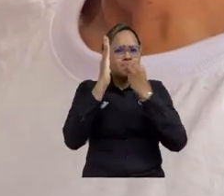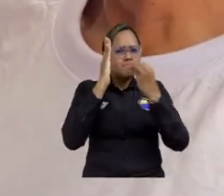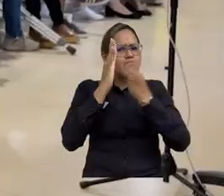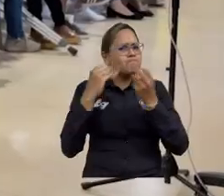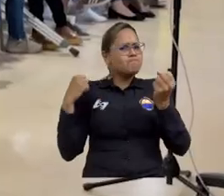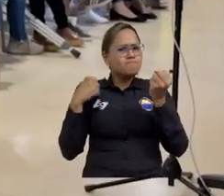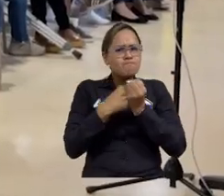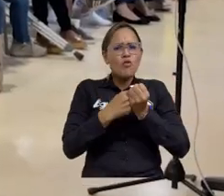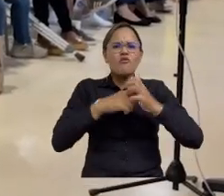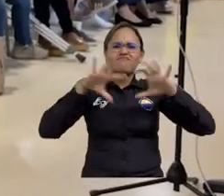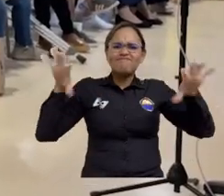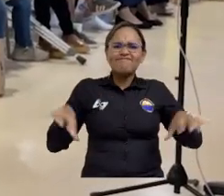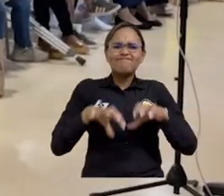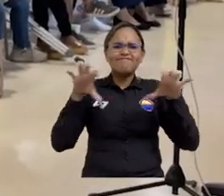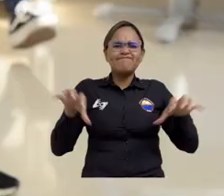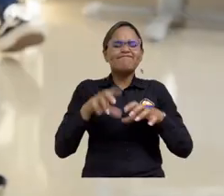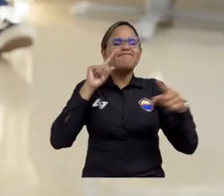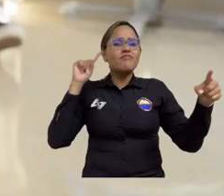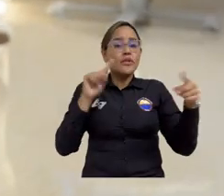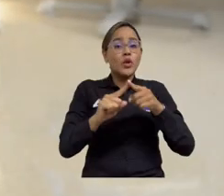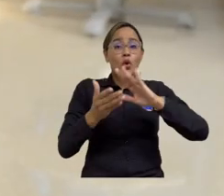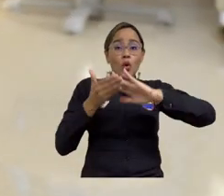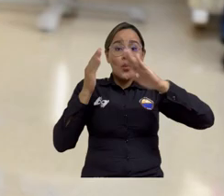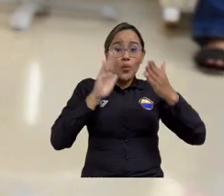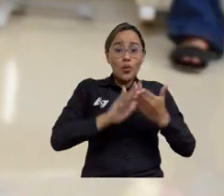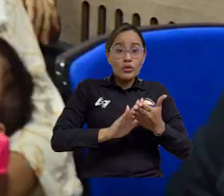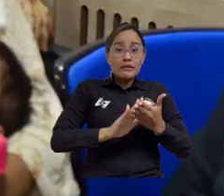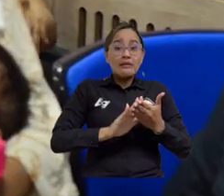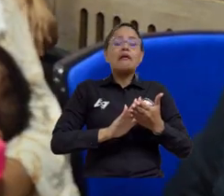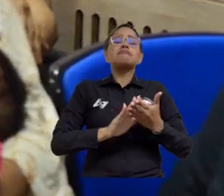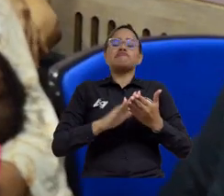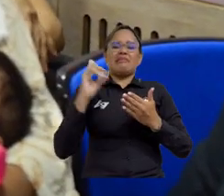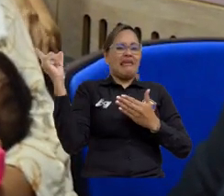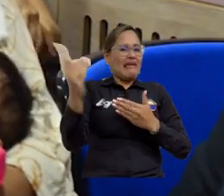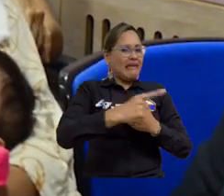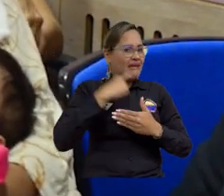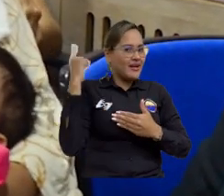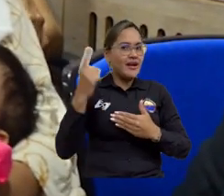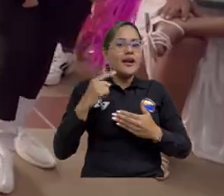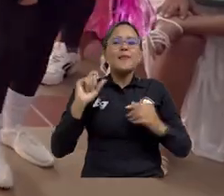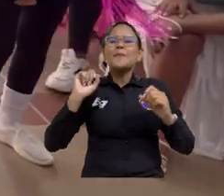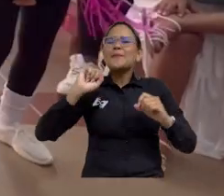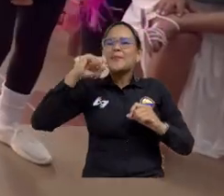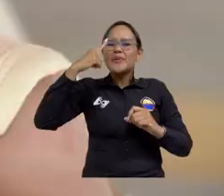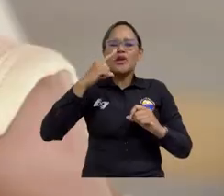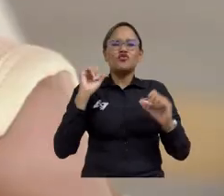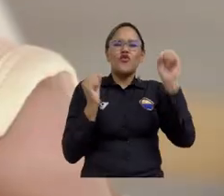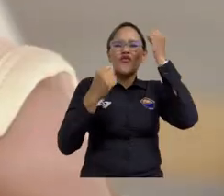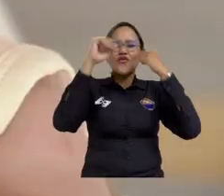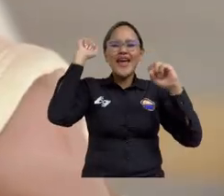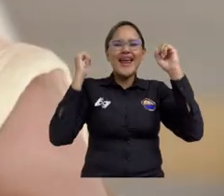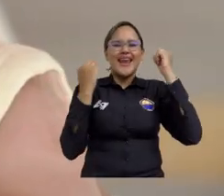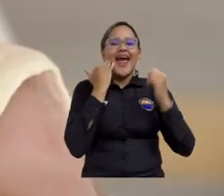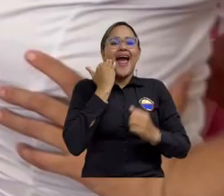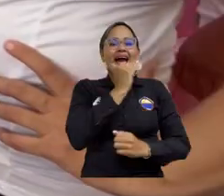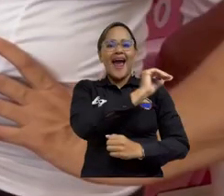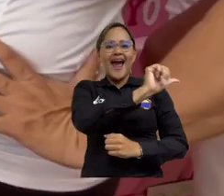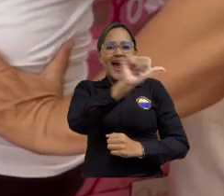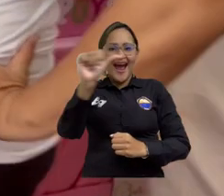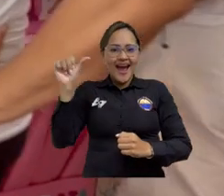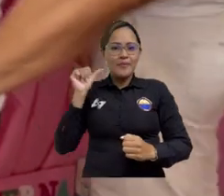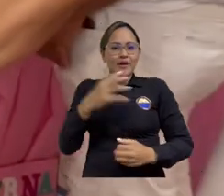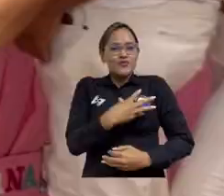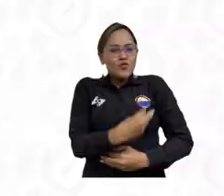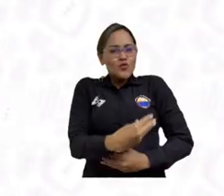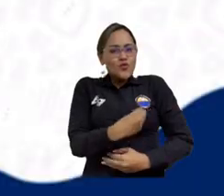actividades dirigidas no solo a la comunidad académica sino en general. Una de ellas fue la primera Feria Samaria por la Lactancia en alianza con